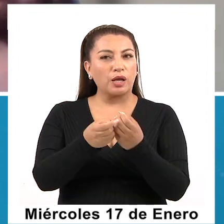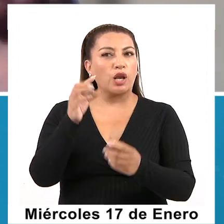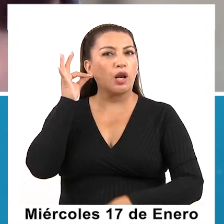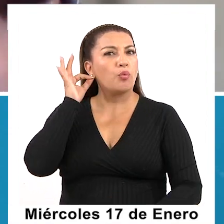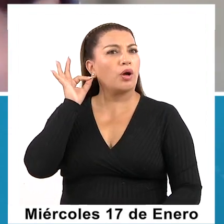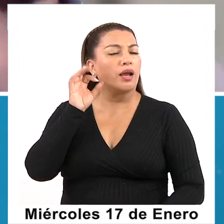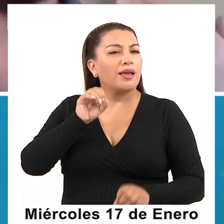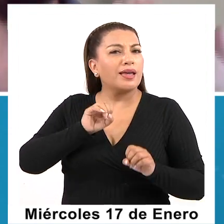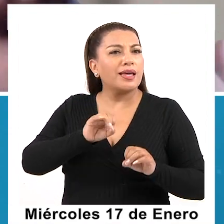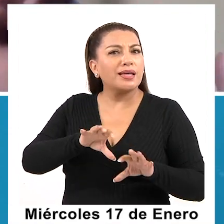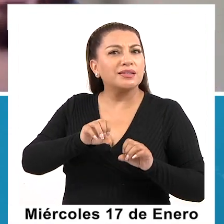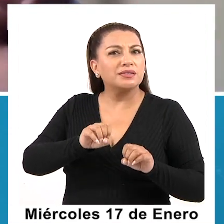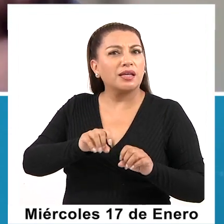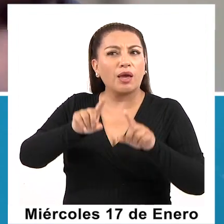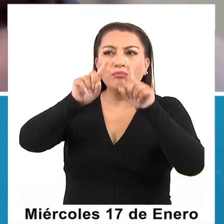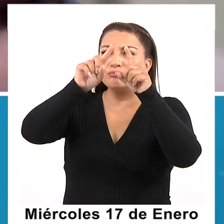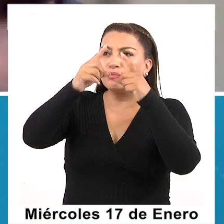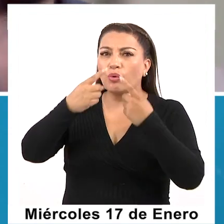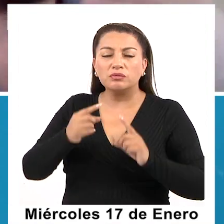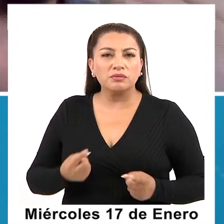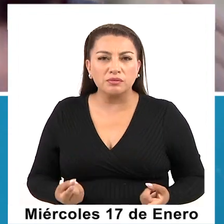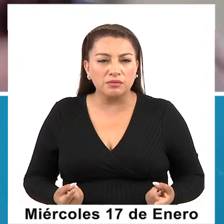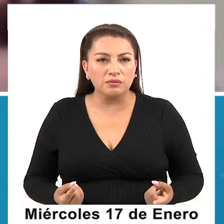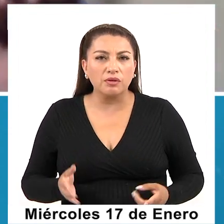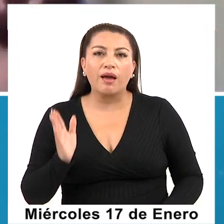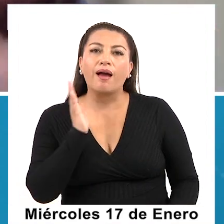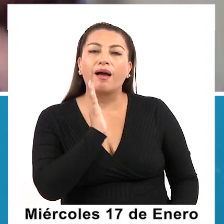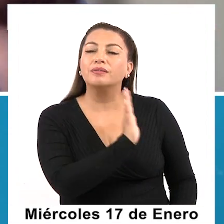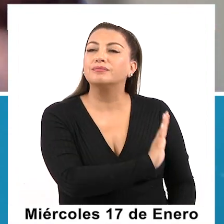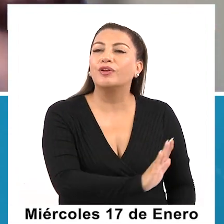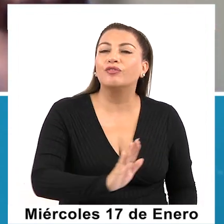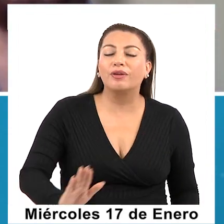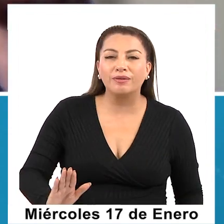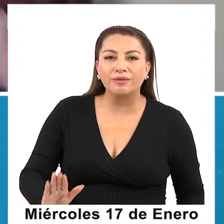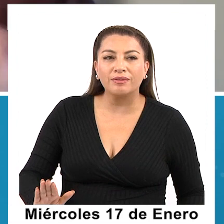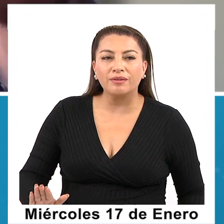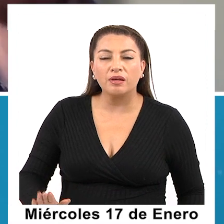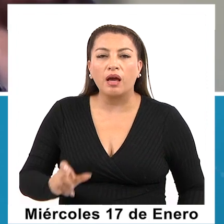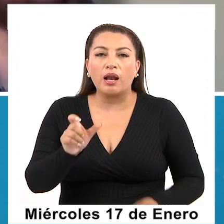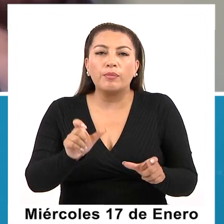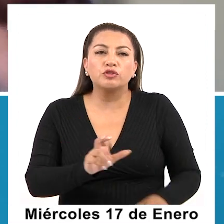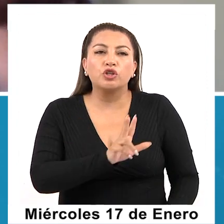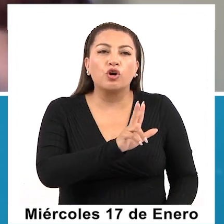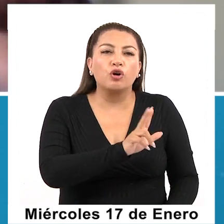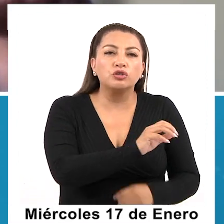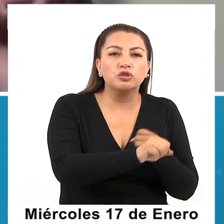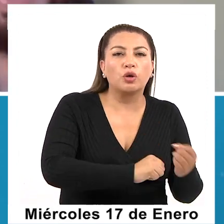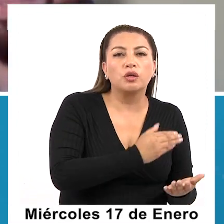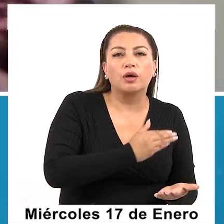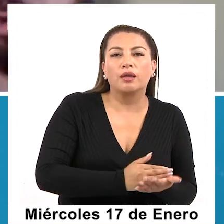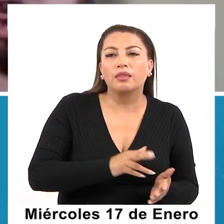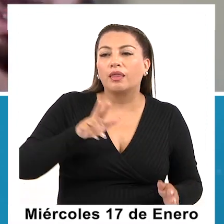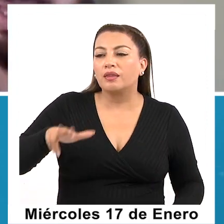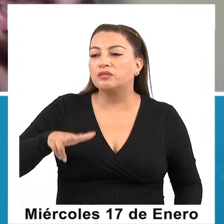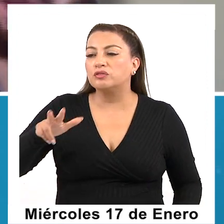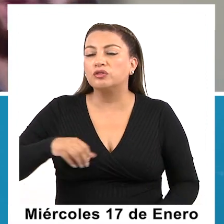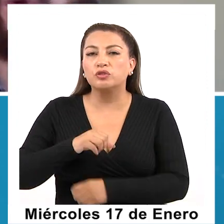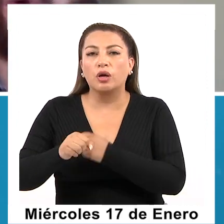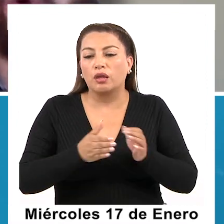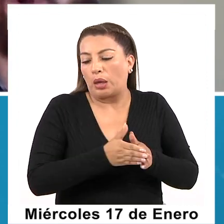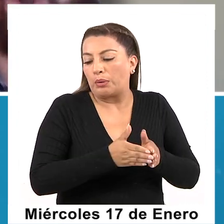enseña música a niños, a personas entre ocho y dieciocho años.